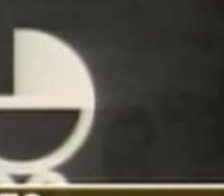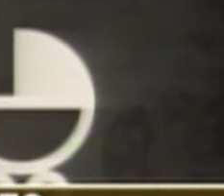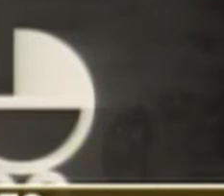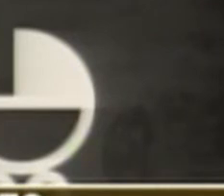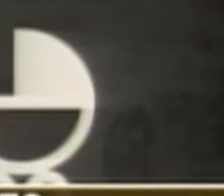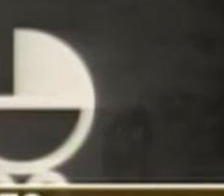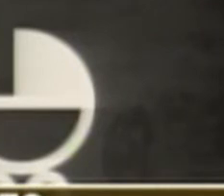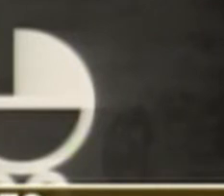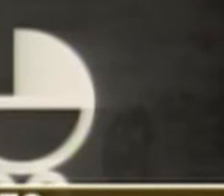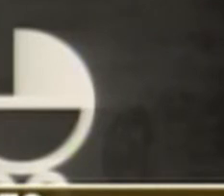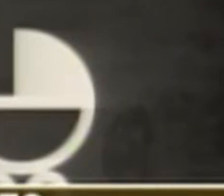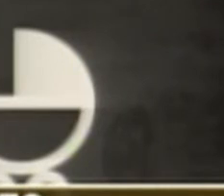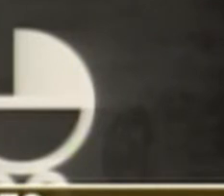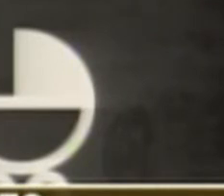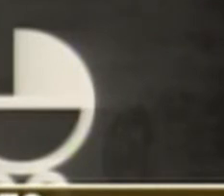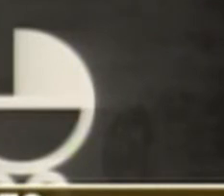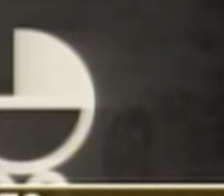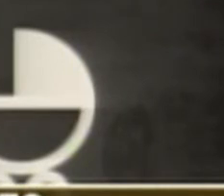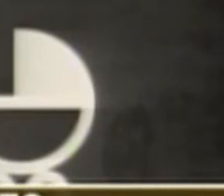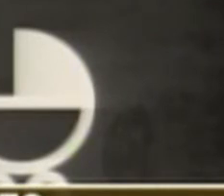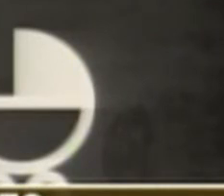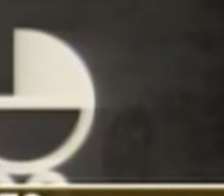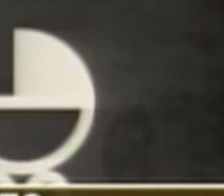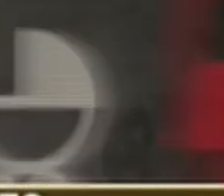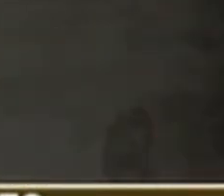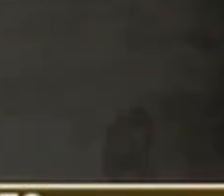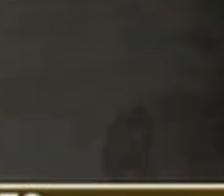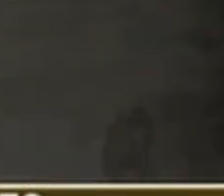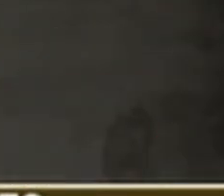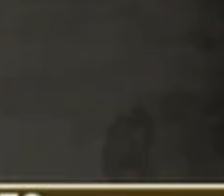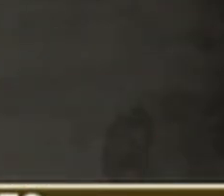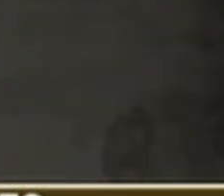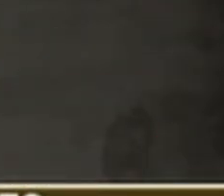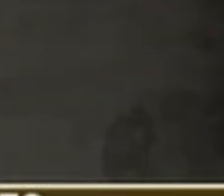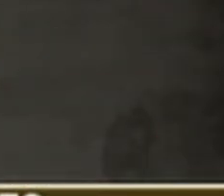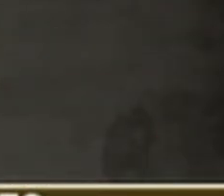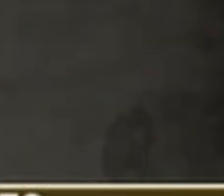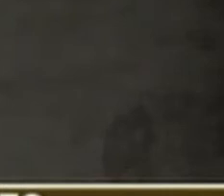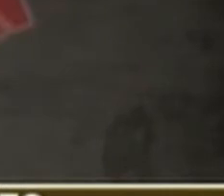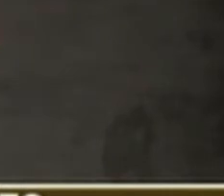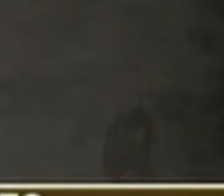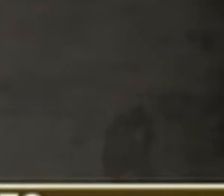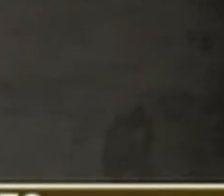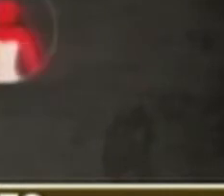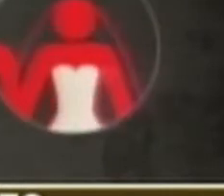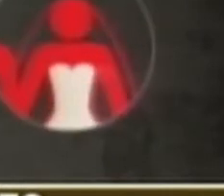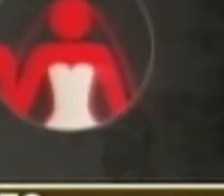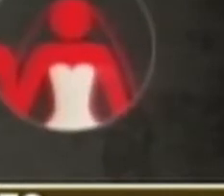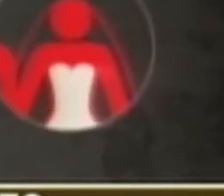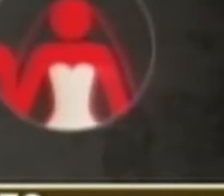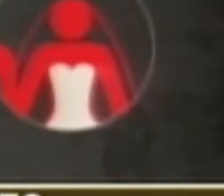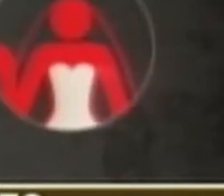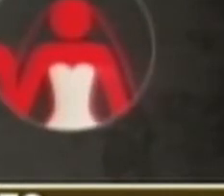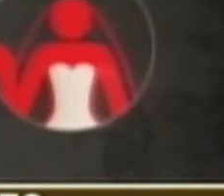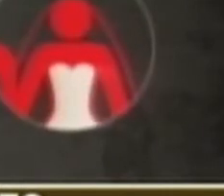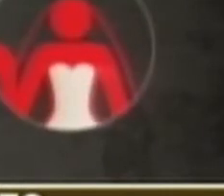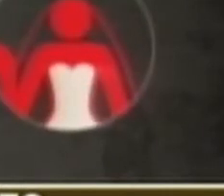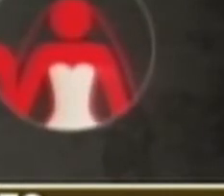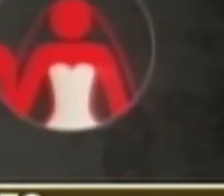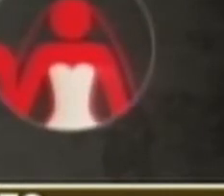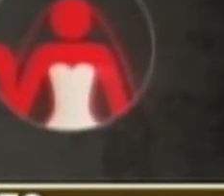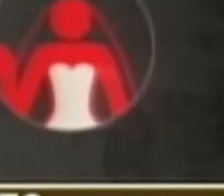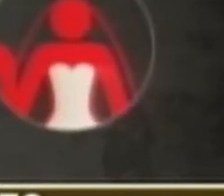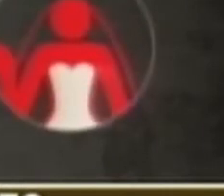Bárbara, casada con Amílcar Campos, miliciano, que había desplazado violentamente al señor Álvaro Flores